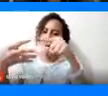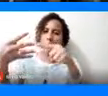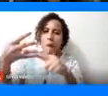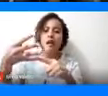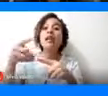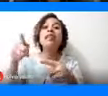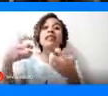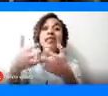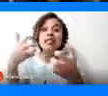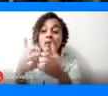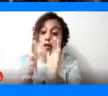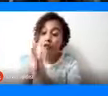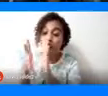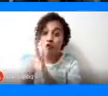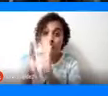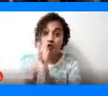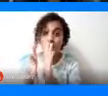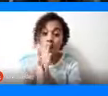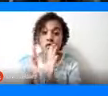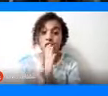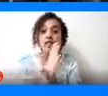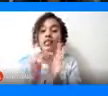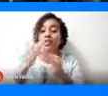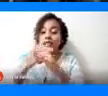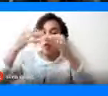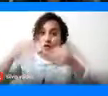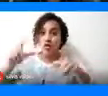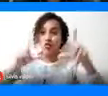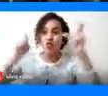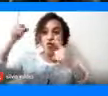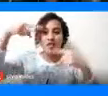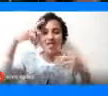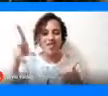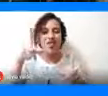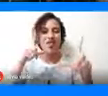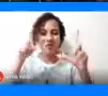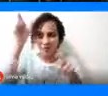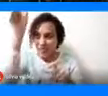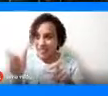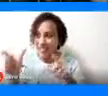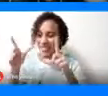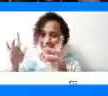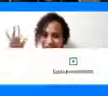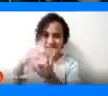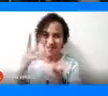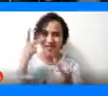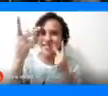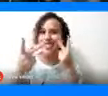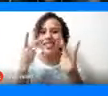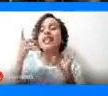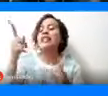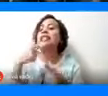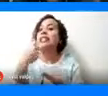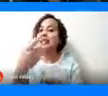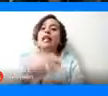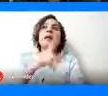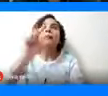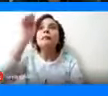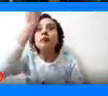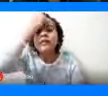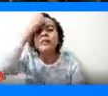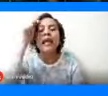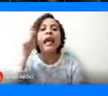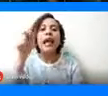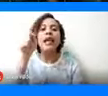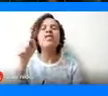el sistema de información de seguridad turística para el turista, como ya les hemos mencionado, es uno de los principales, en